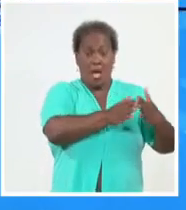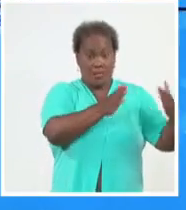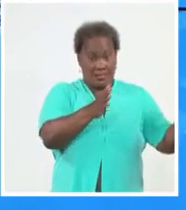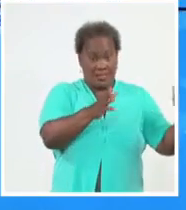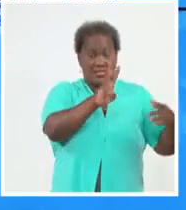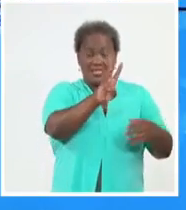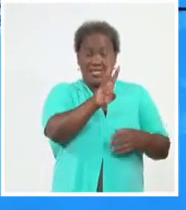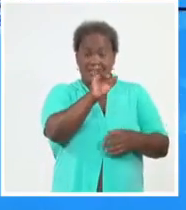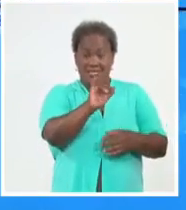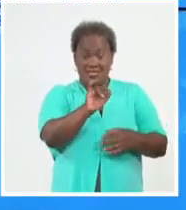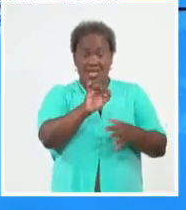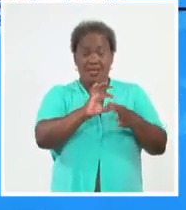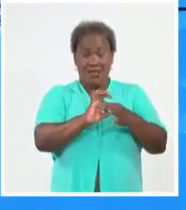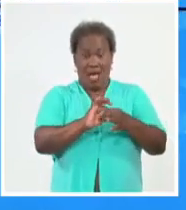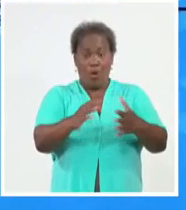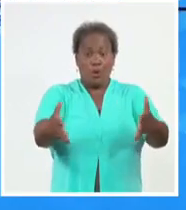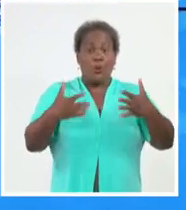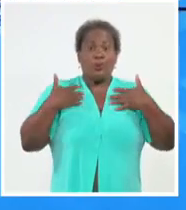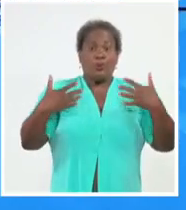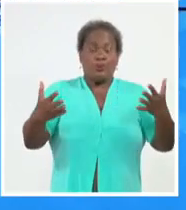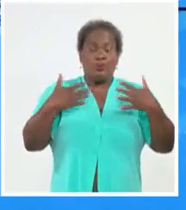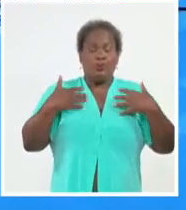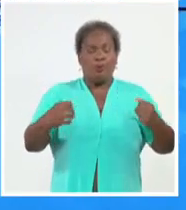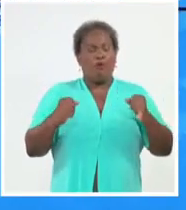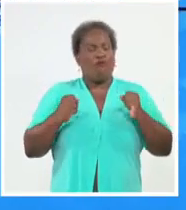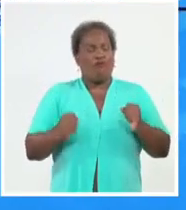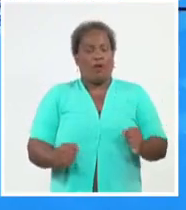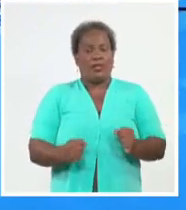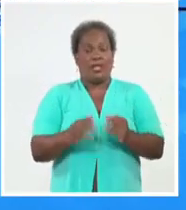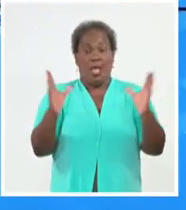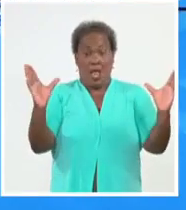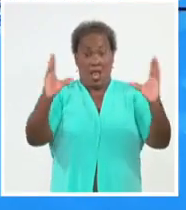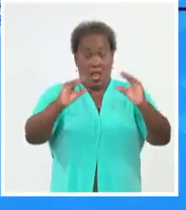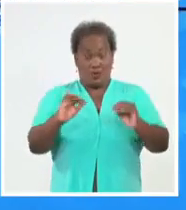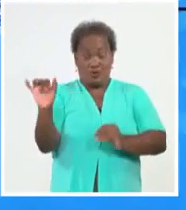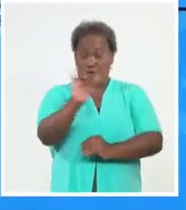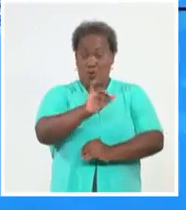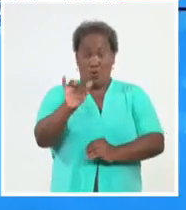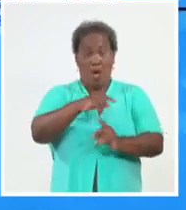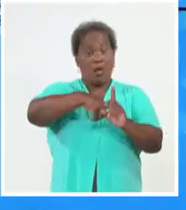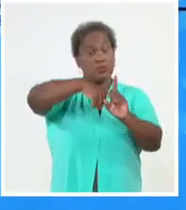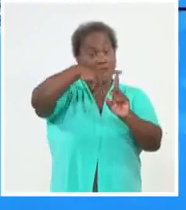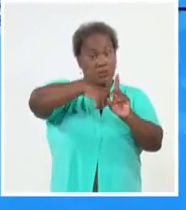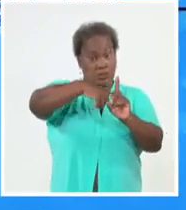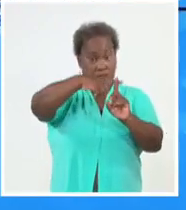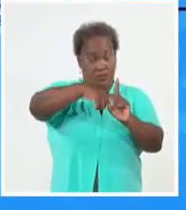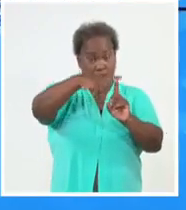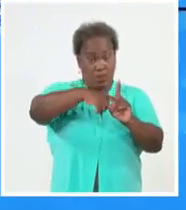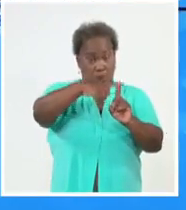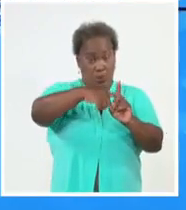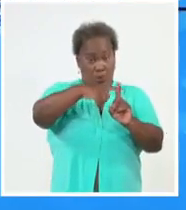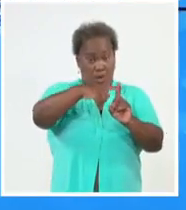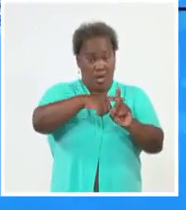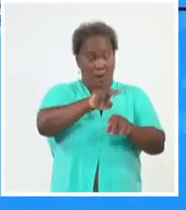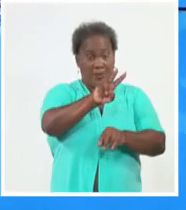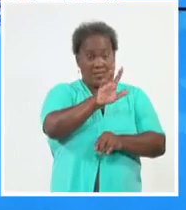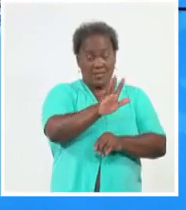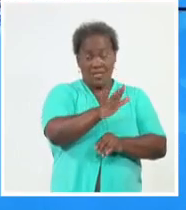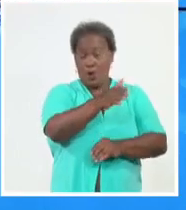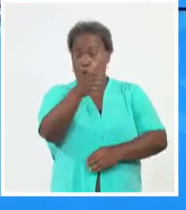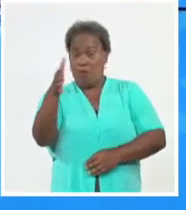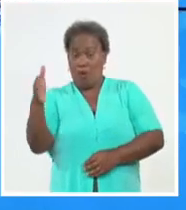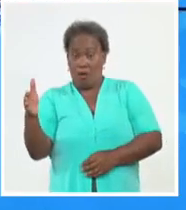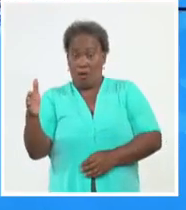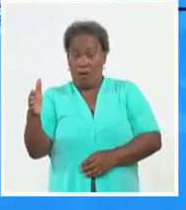grados. Mucho calor en el oriente del país. En la noche también tendremos temperaturas elevadas que van desde los 25 grados